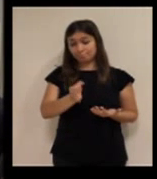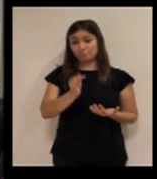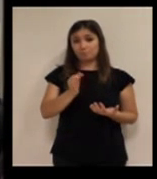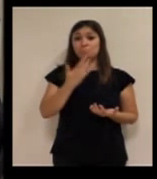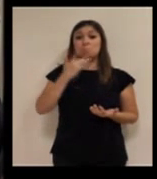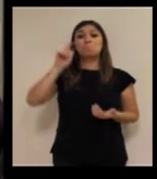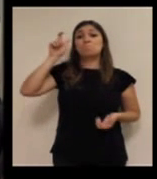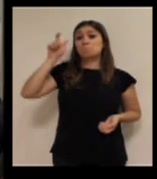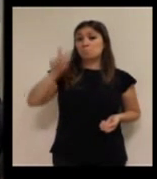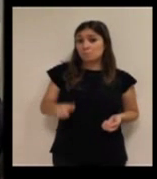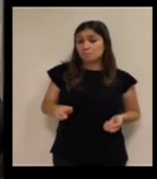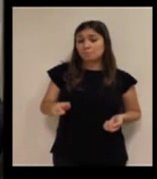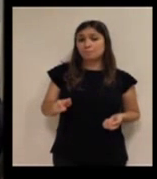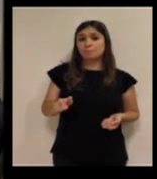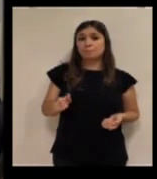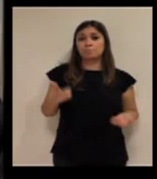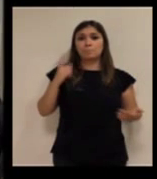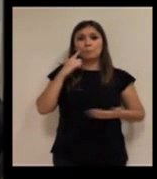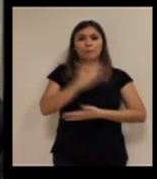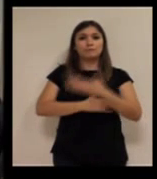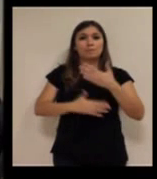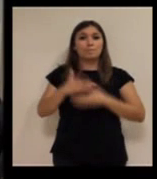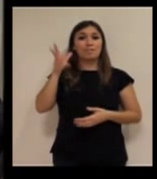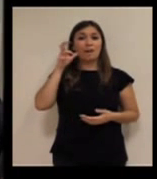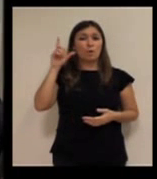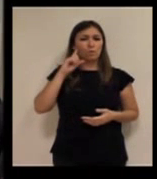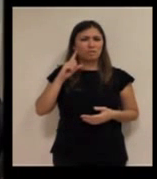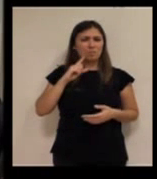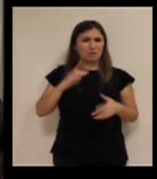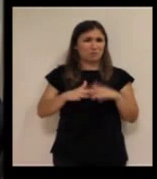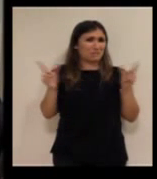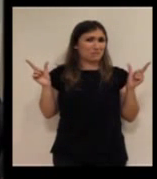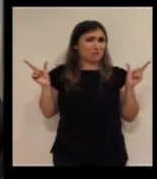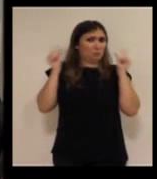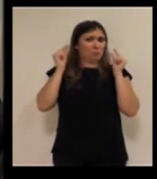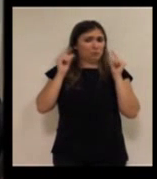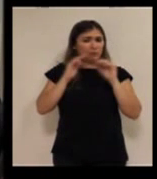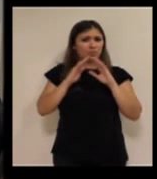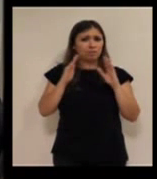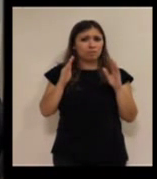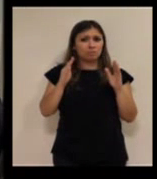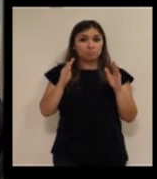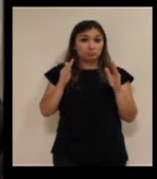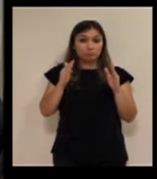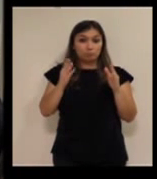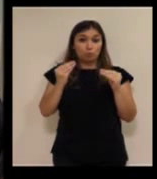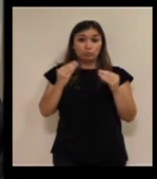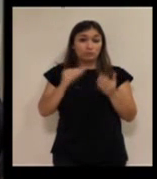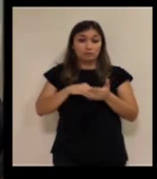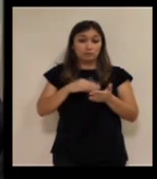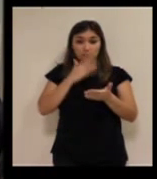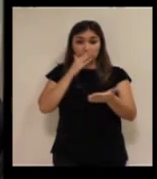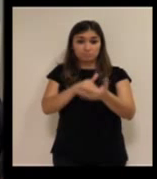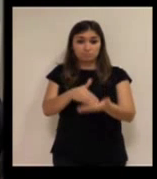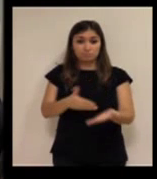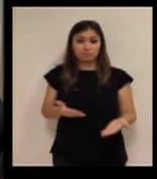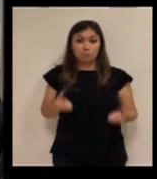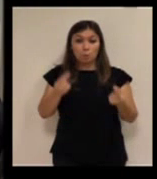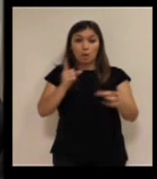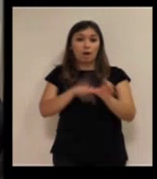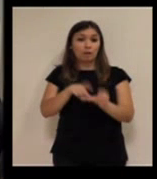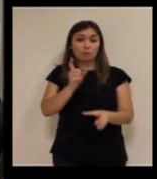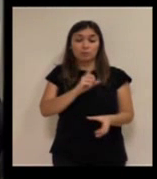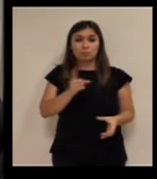Porque es cierto que si ya una persona con una discapacidad auditiva fuertísima no se le va a dar acceso en muchos